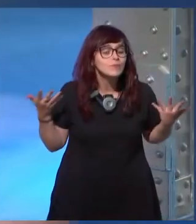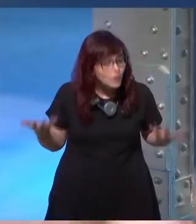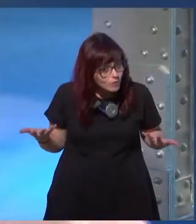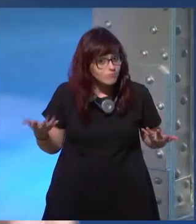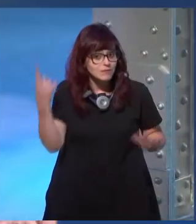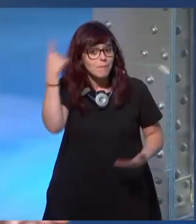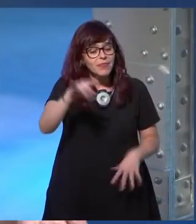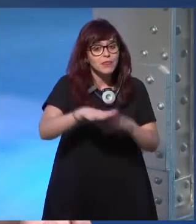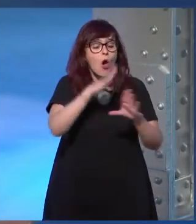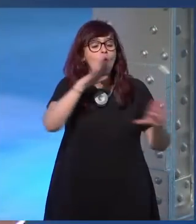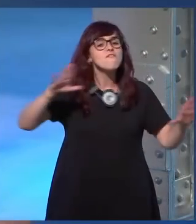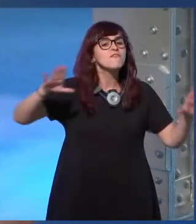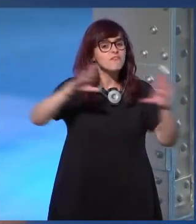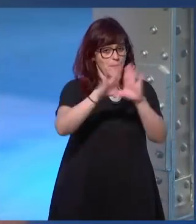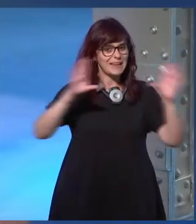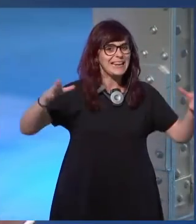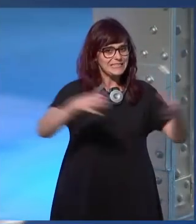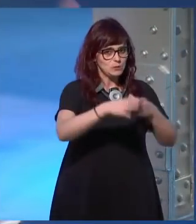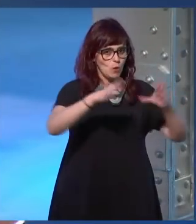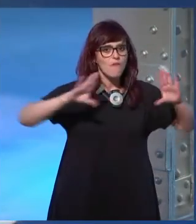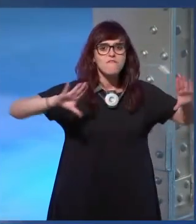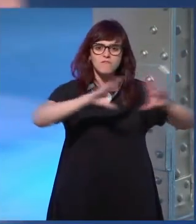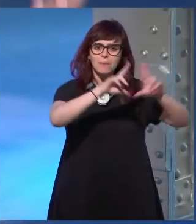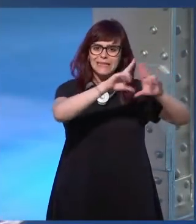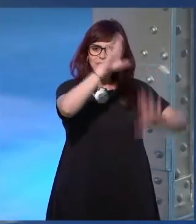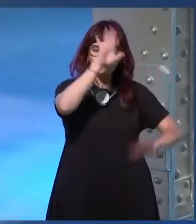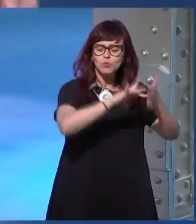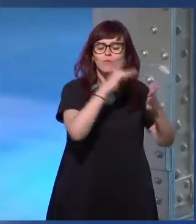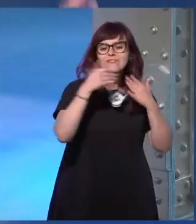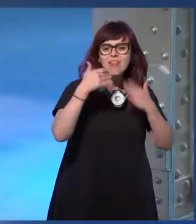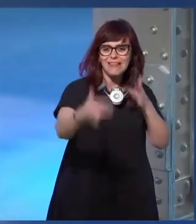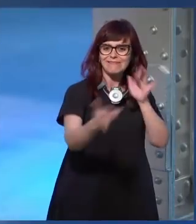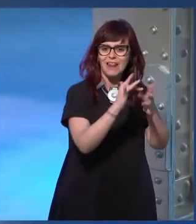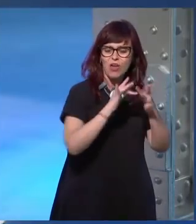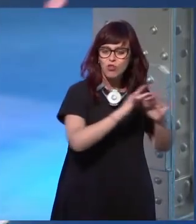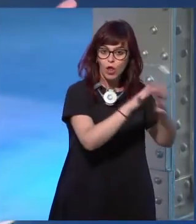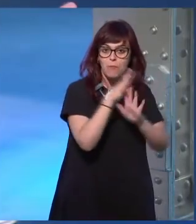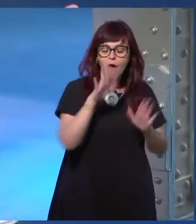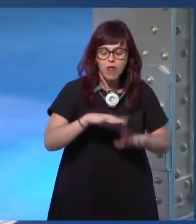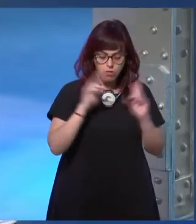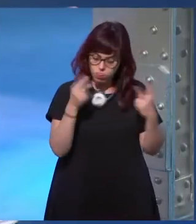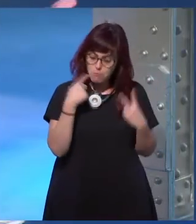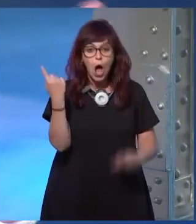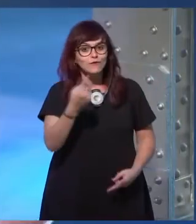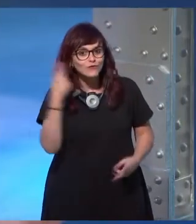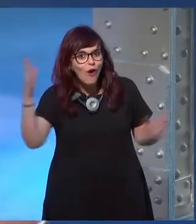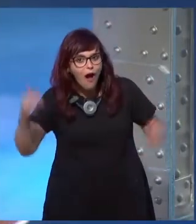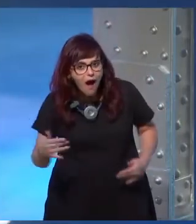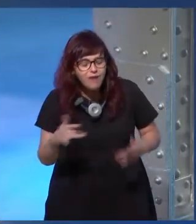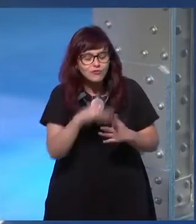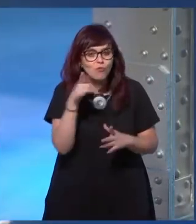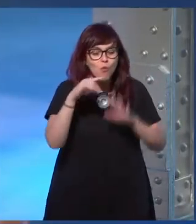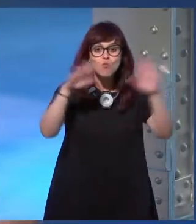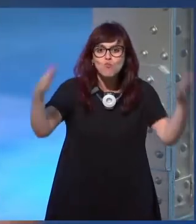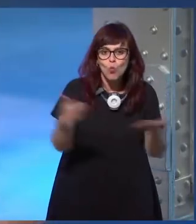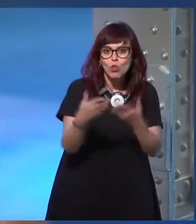yo he encontrado el feminismo en parte así en interacción y eso me permitió darme cuenta de que no estaba sola de que el mundo no tenía que ser